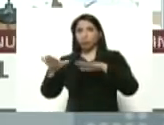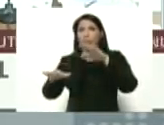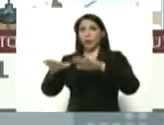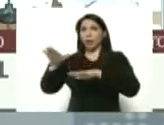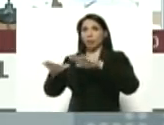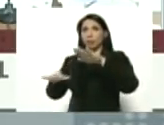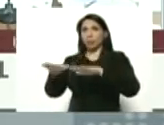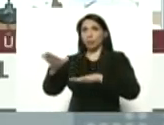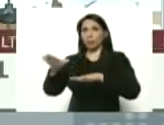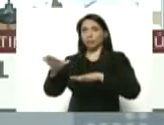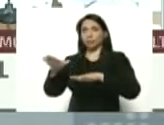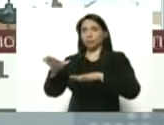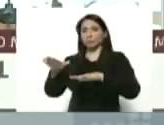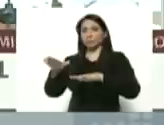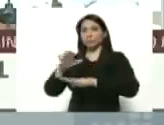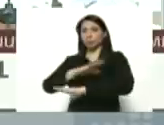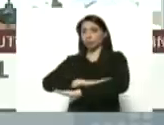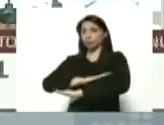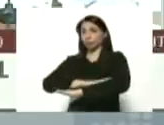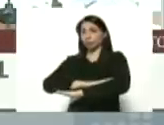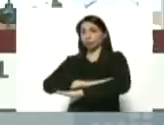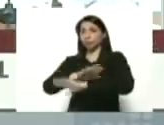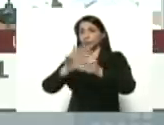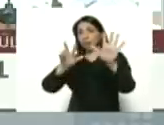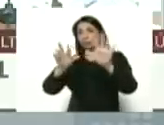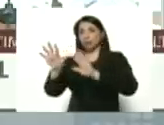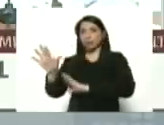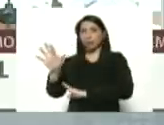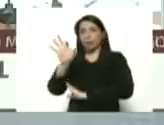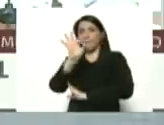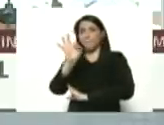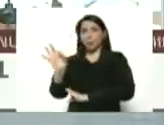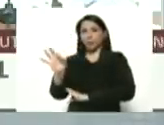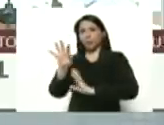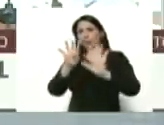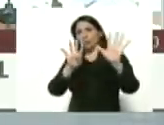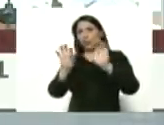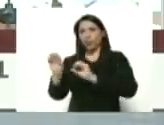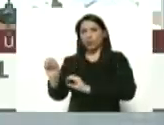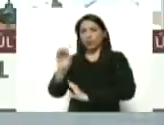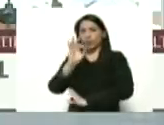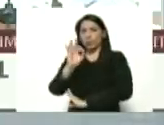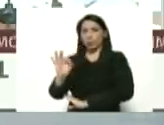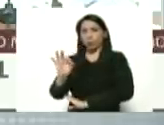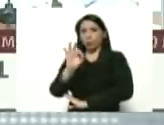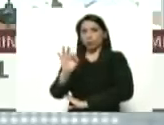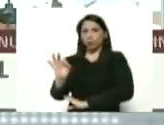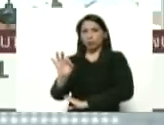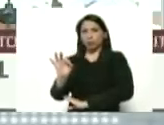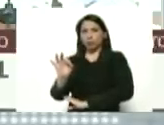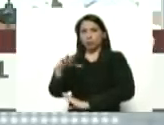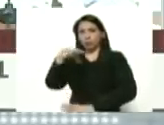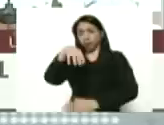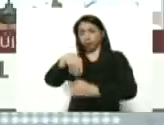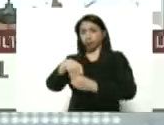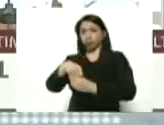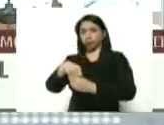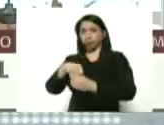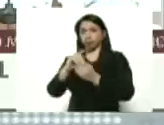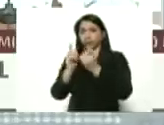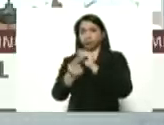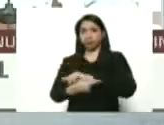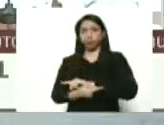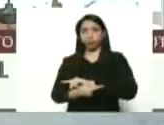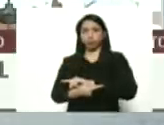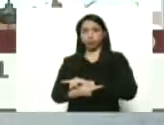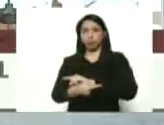y de un cumplimiento del 85%, 90% de la cuarentena, pasamos a un cumplimiento